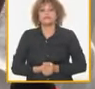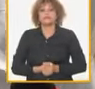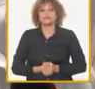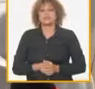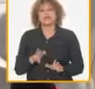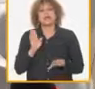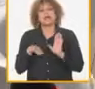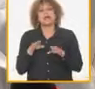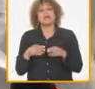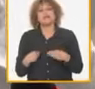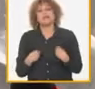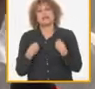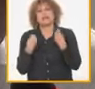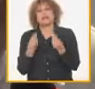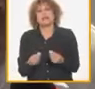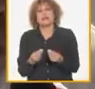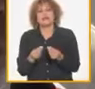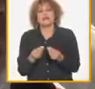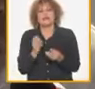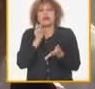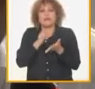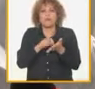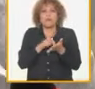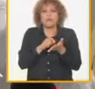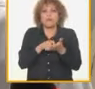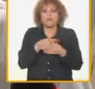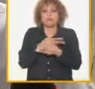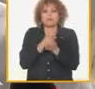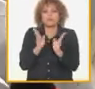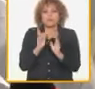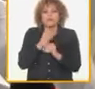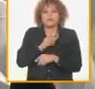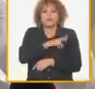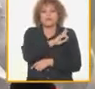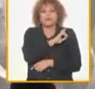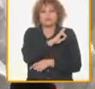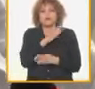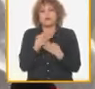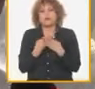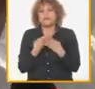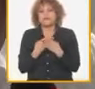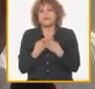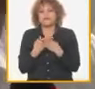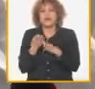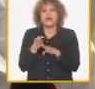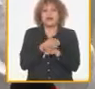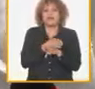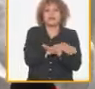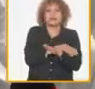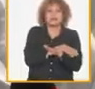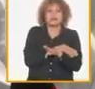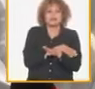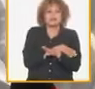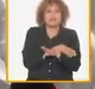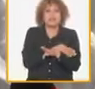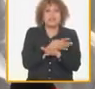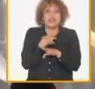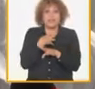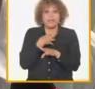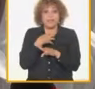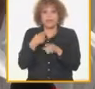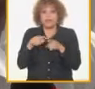ocasiones entregamos la canasta básica a los productos que tiene responsabilidad el organismo con atraso teniendo el producto